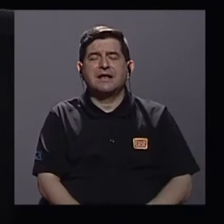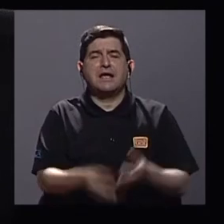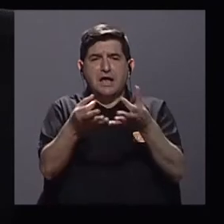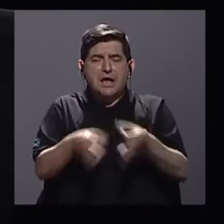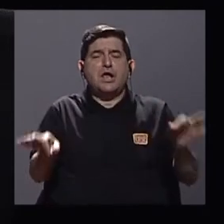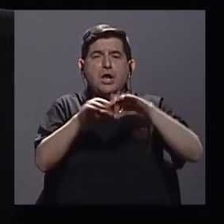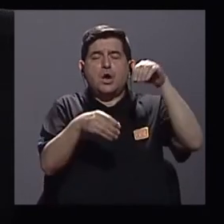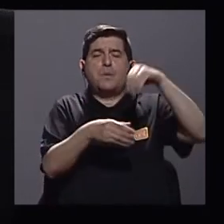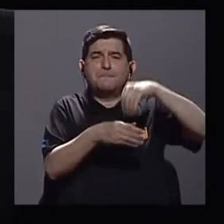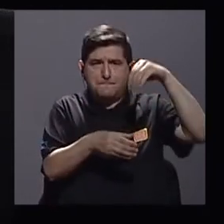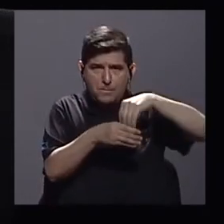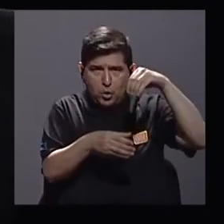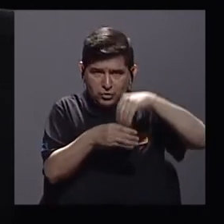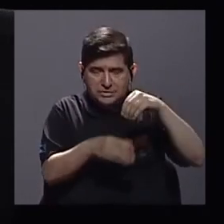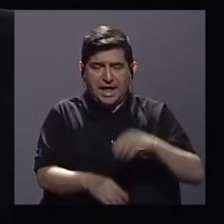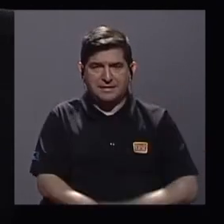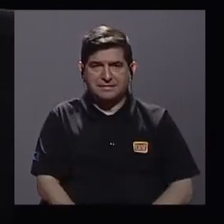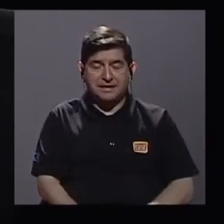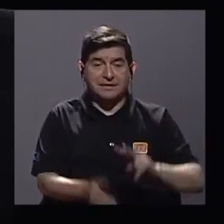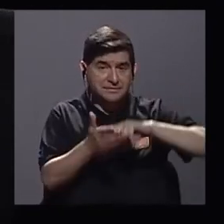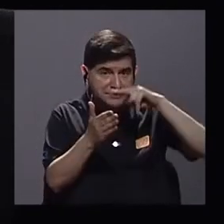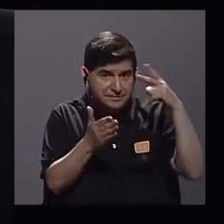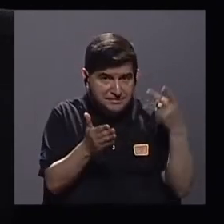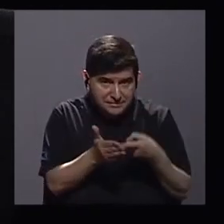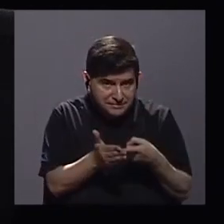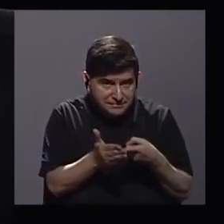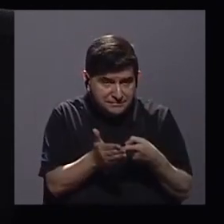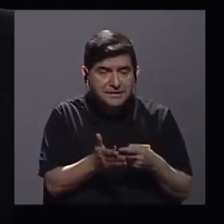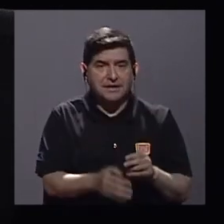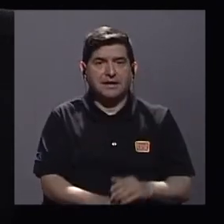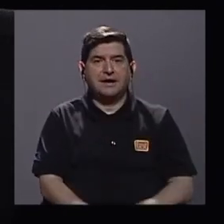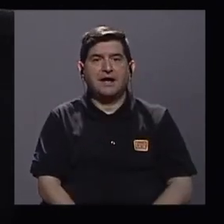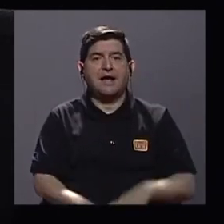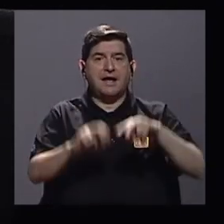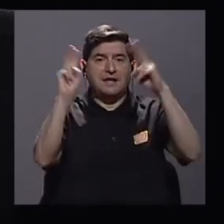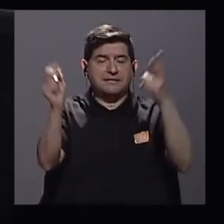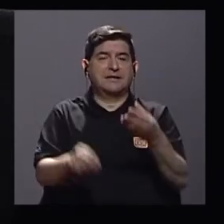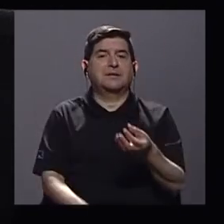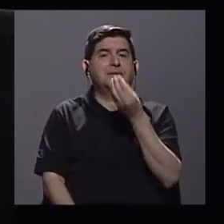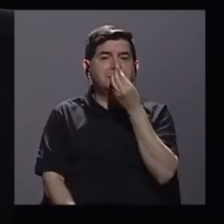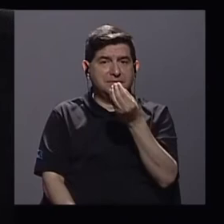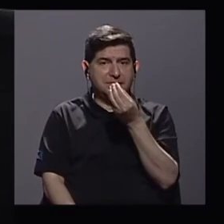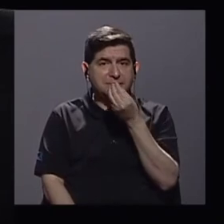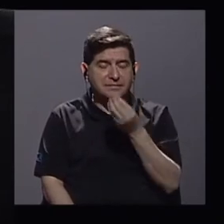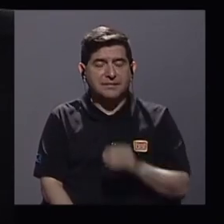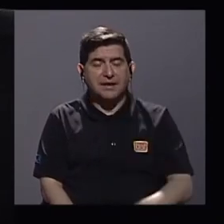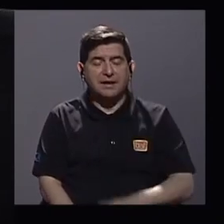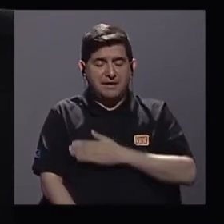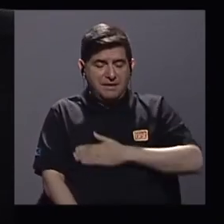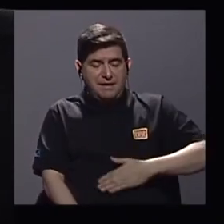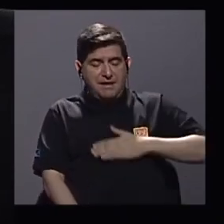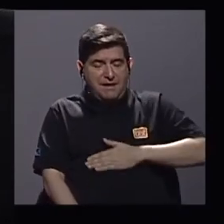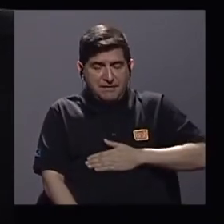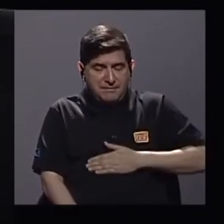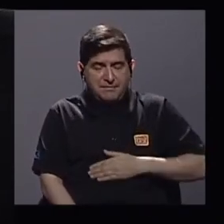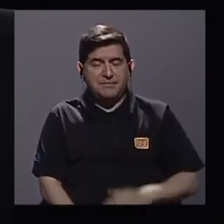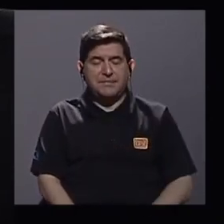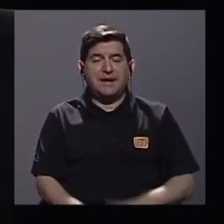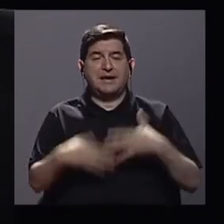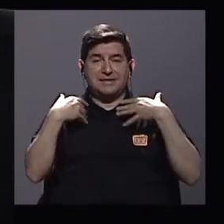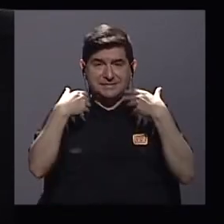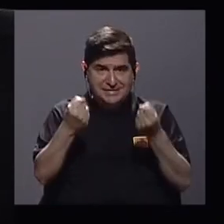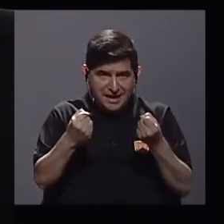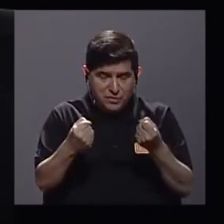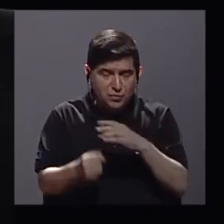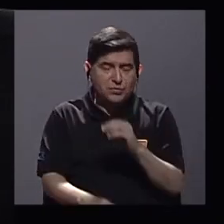tanto en lo que se refiere al tema del hambre, al tema de la salud, pero también en lo que se